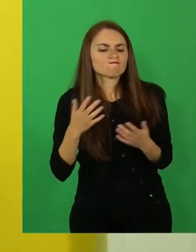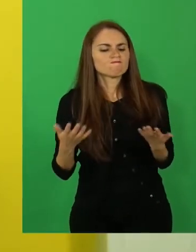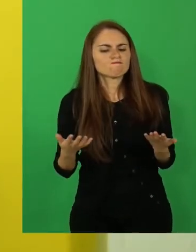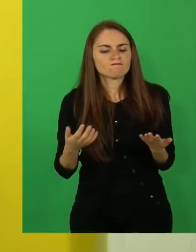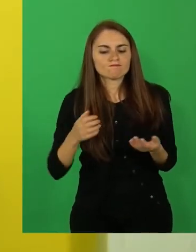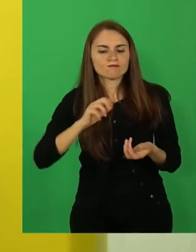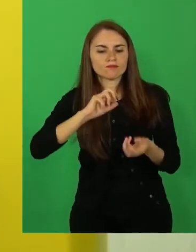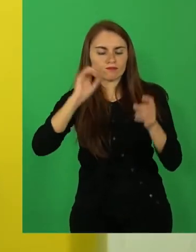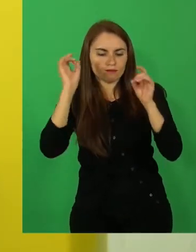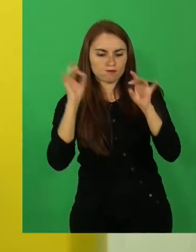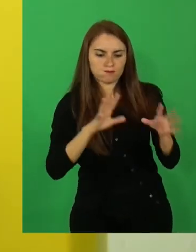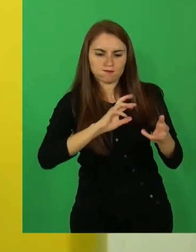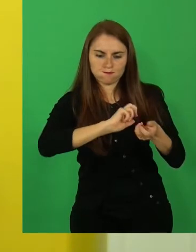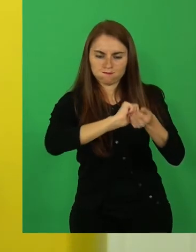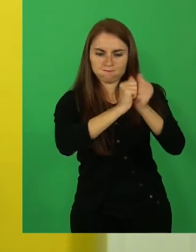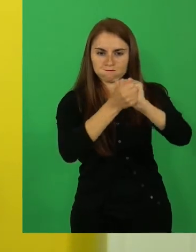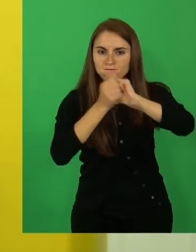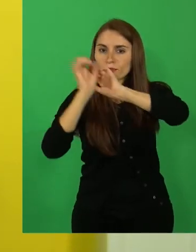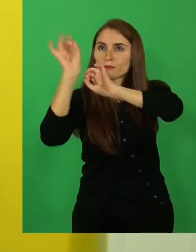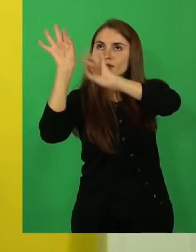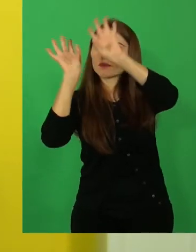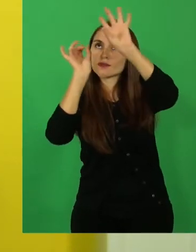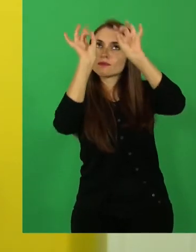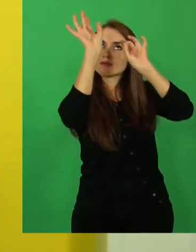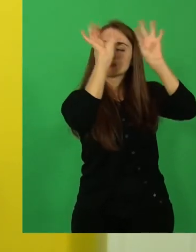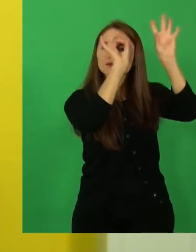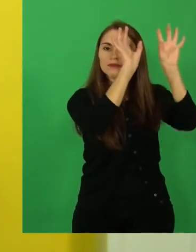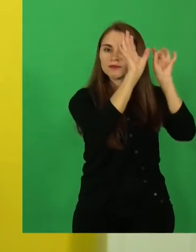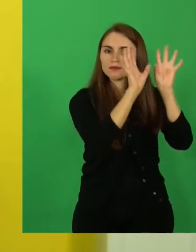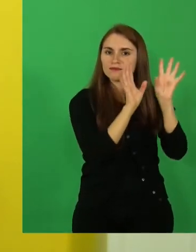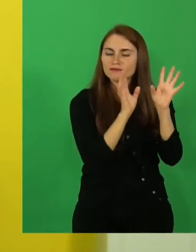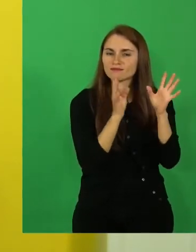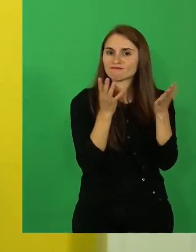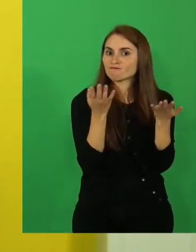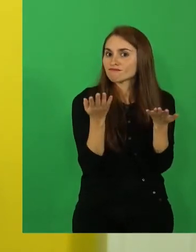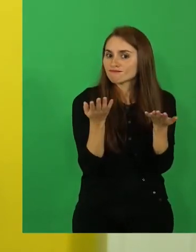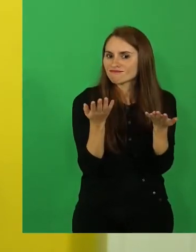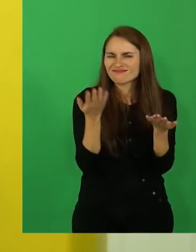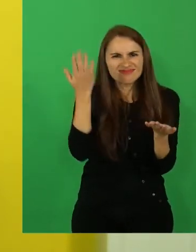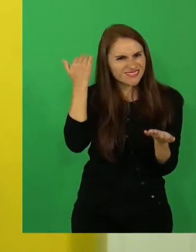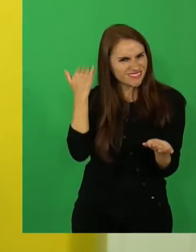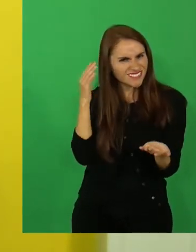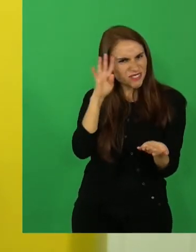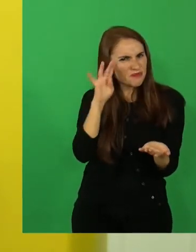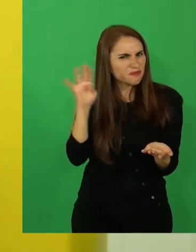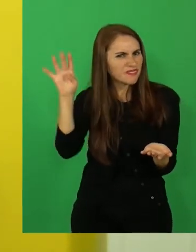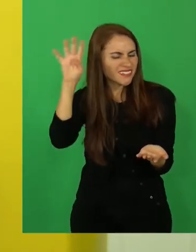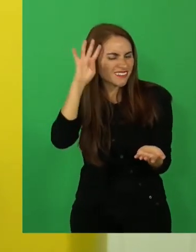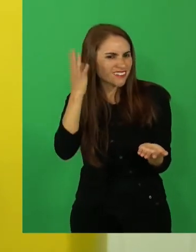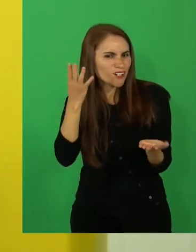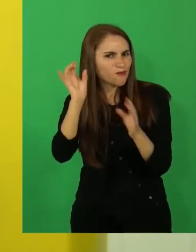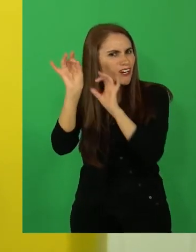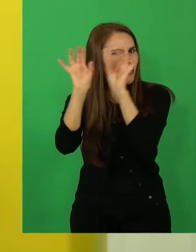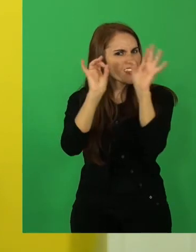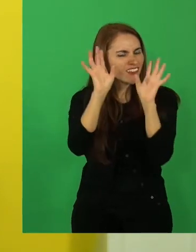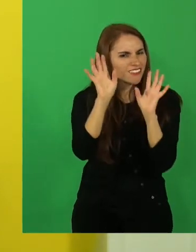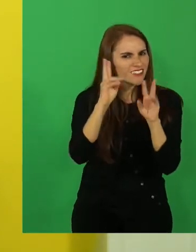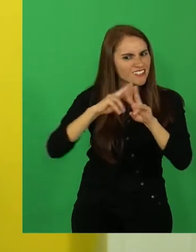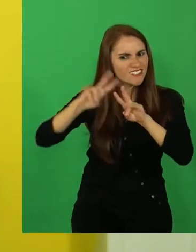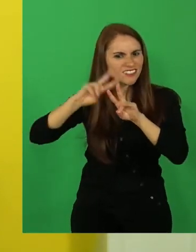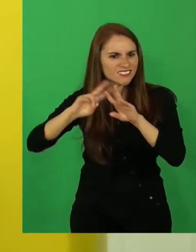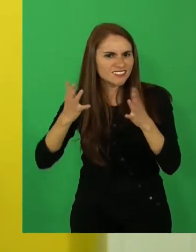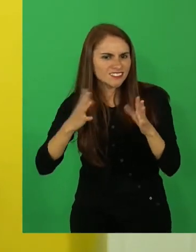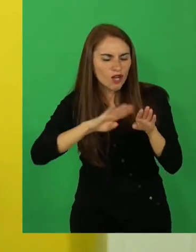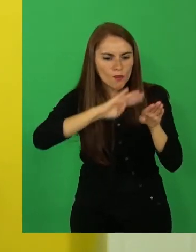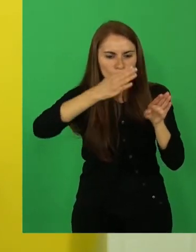en estrella. Miren cómo se imaginaban cómo se habían formado las